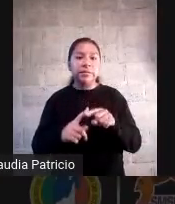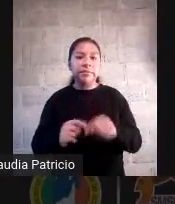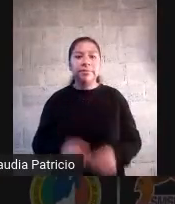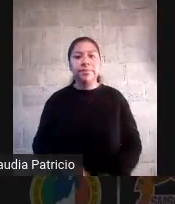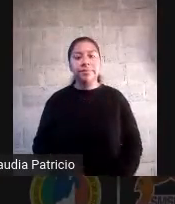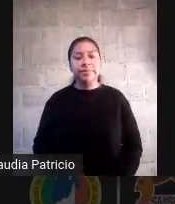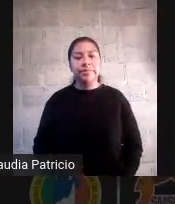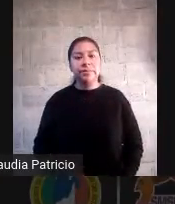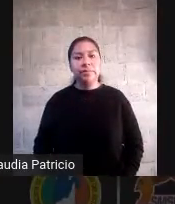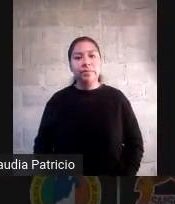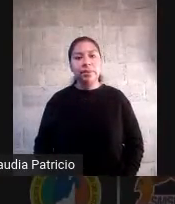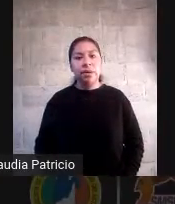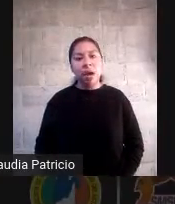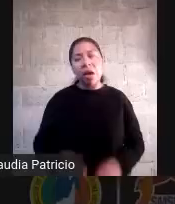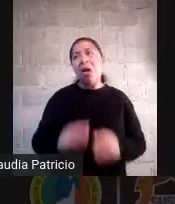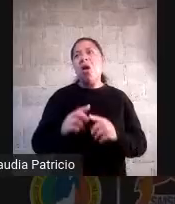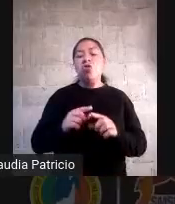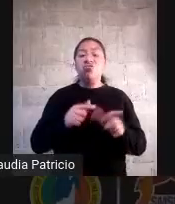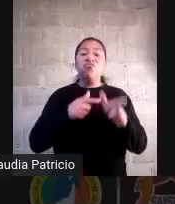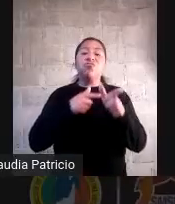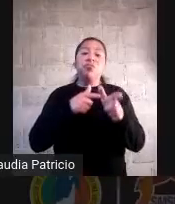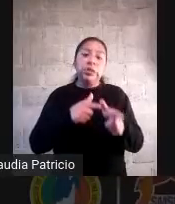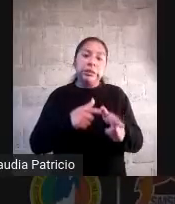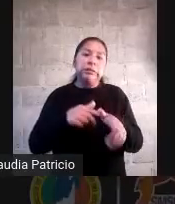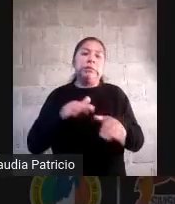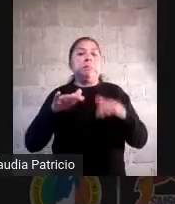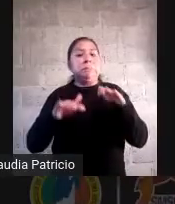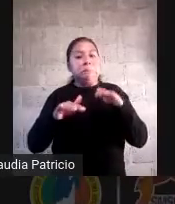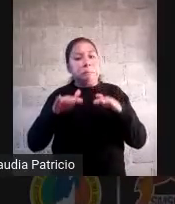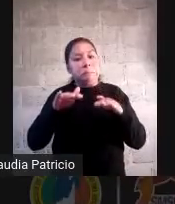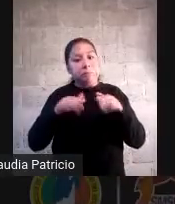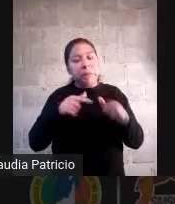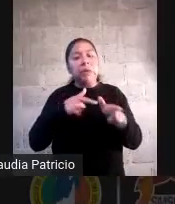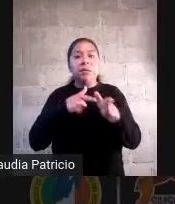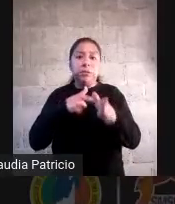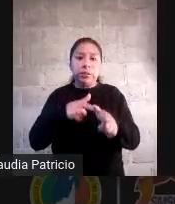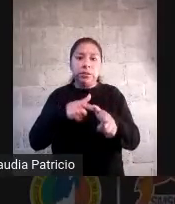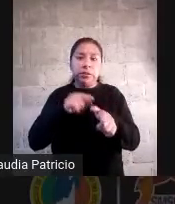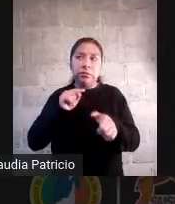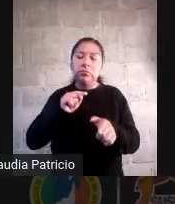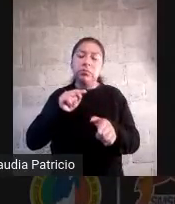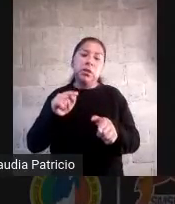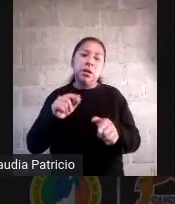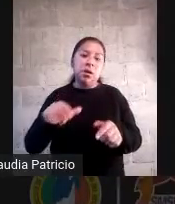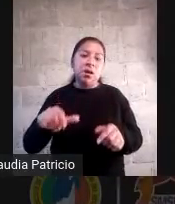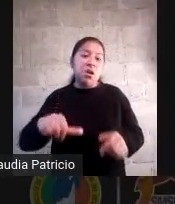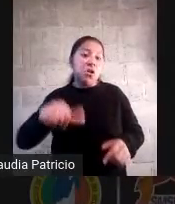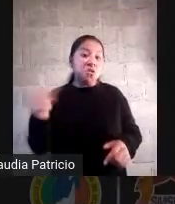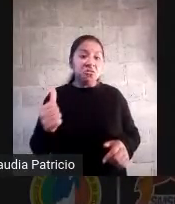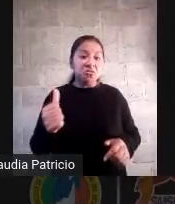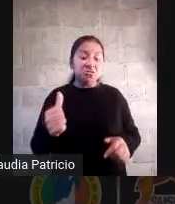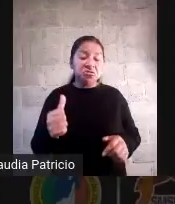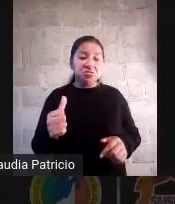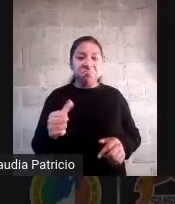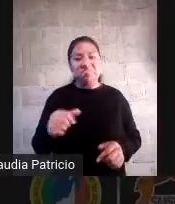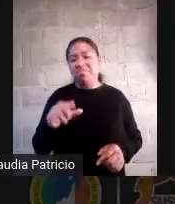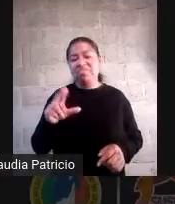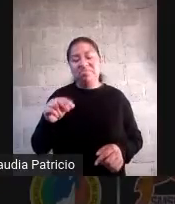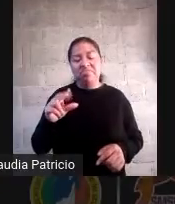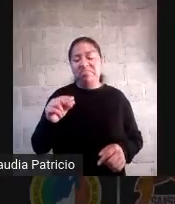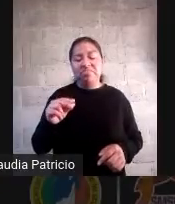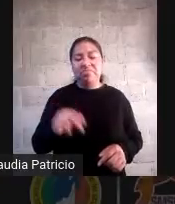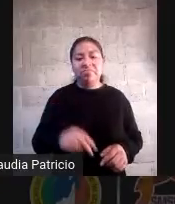nos negamos a seguirla así tan sencillo como es si el haber establecido los clubes era ir